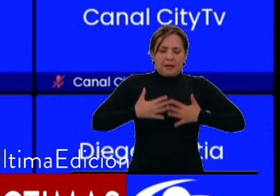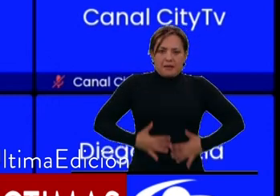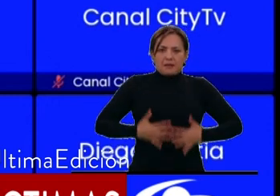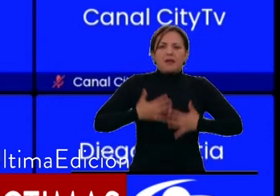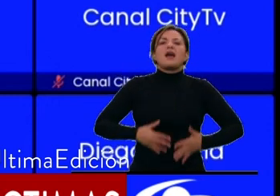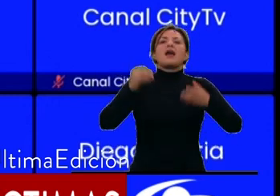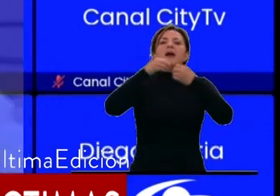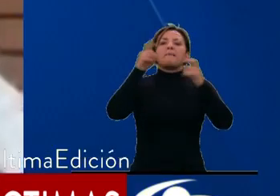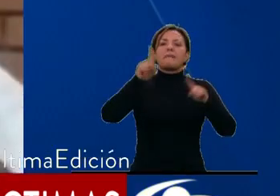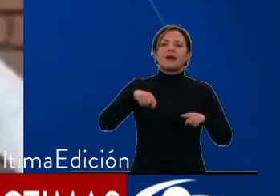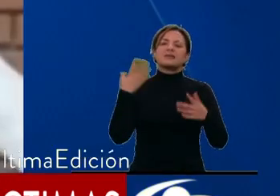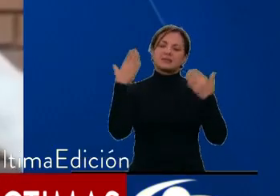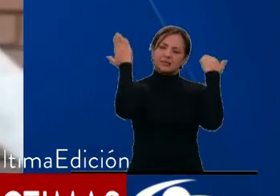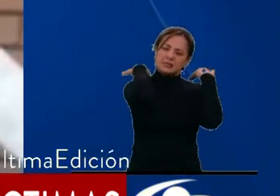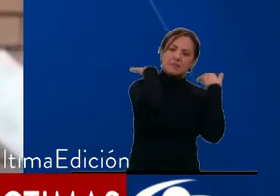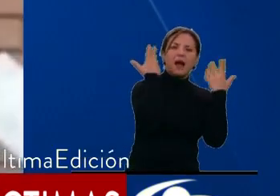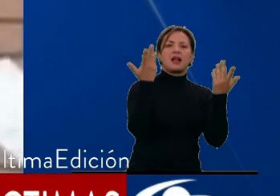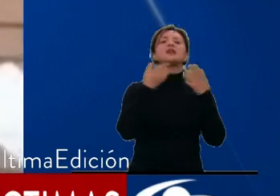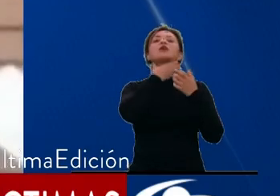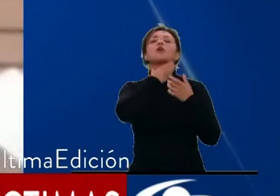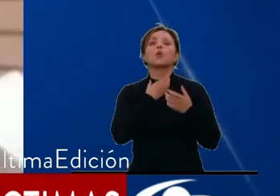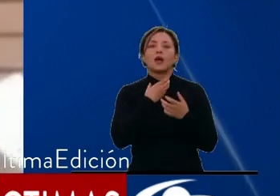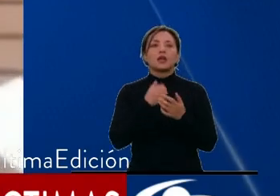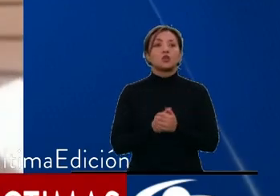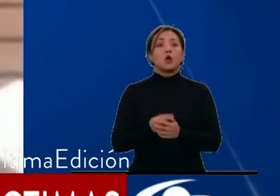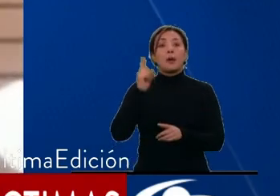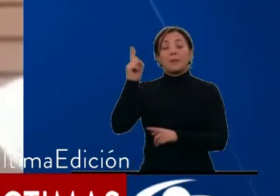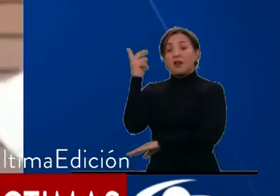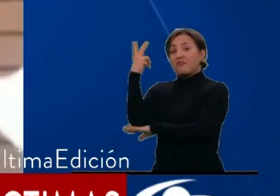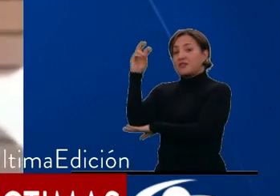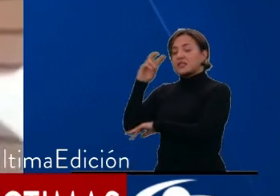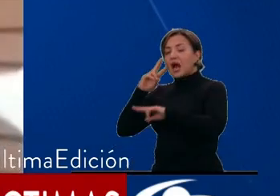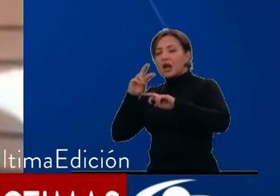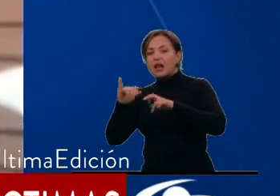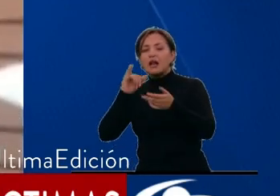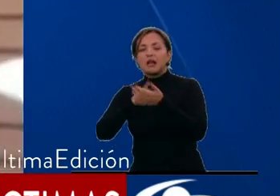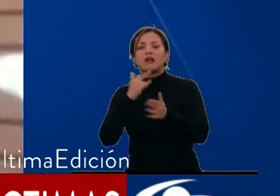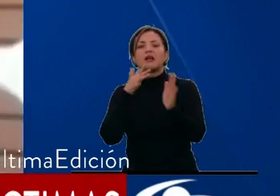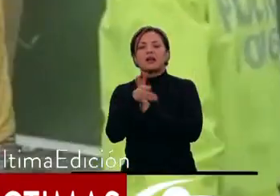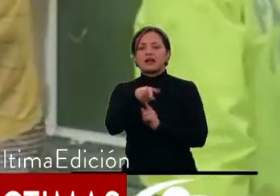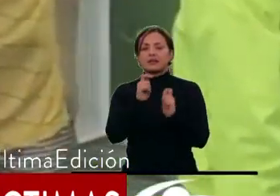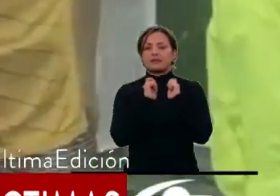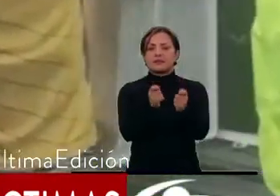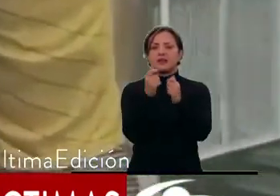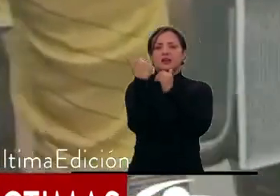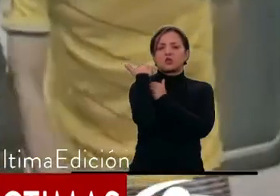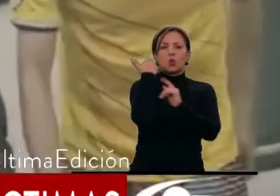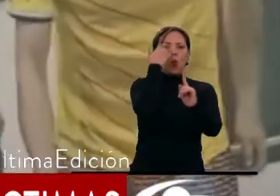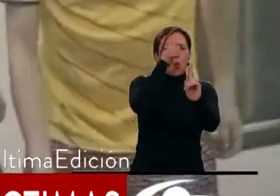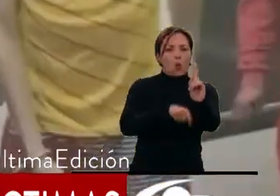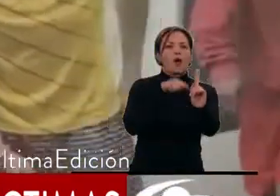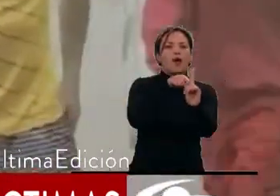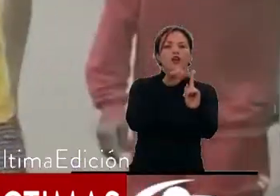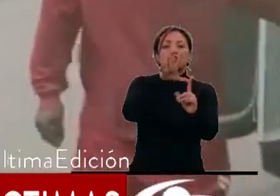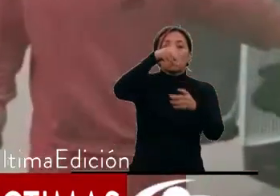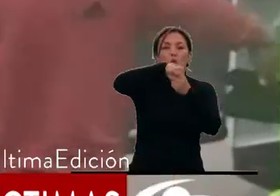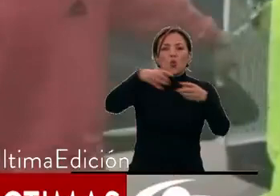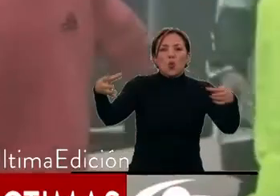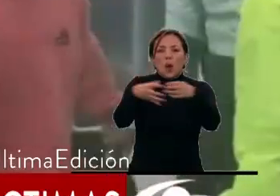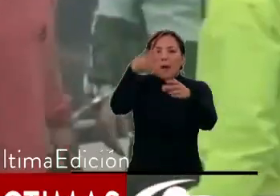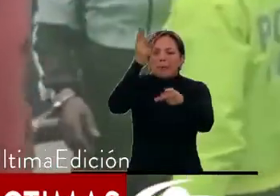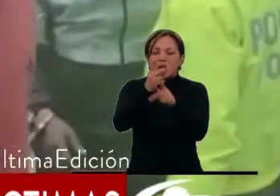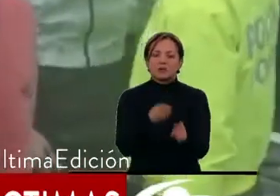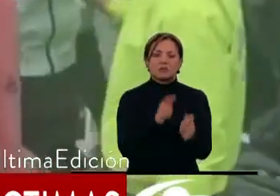en la espalda, en el cuello. Pero de acuerdo con la fiscal del caso, esta mujer tenía un rol específico dentro de la organización criminal.